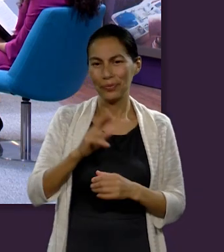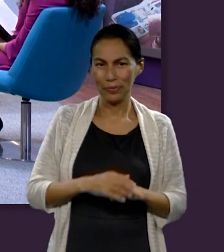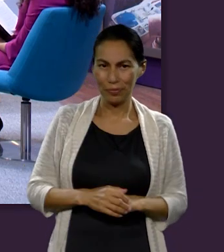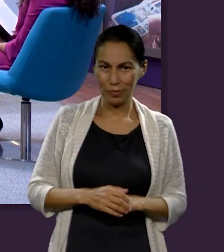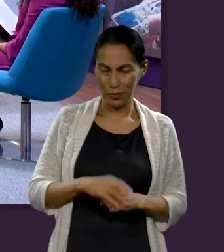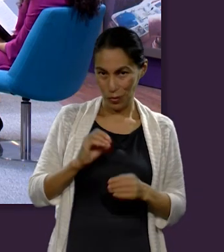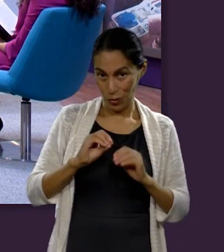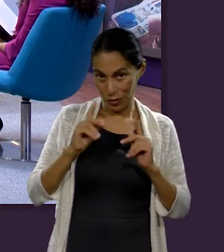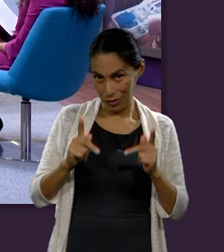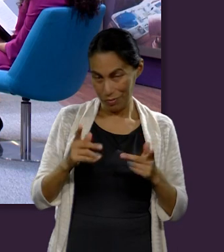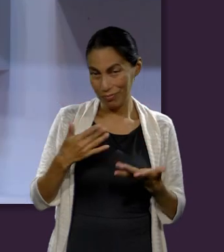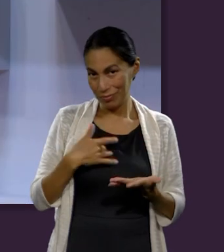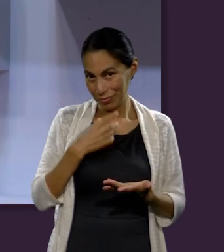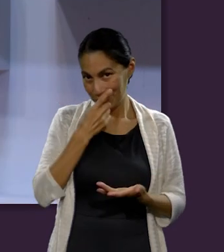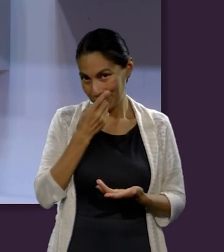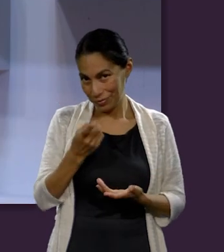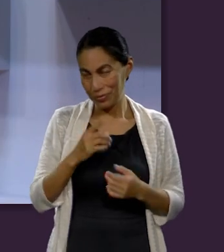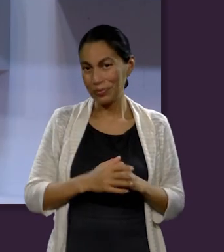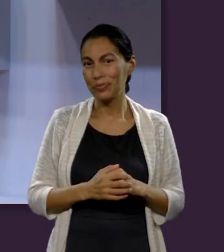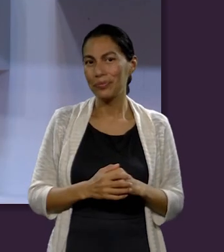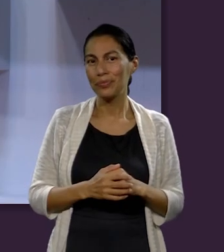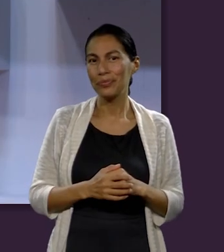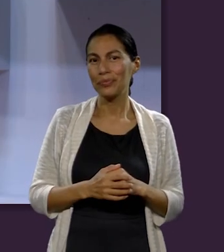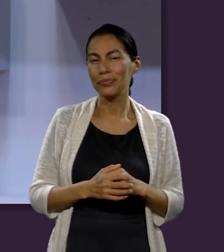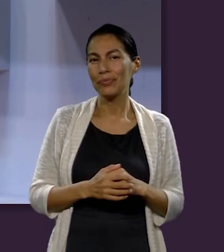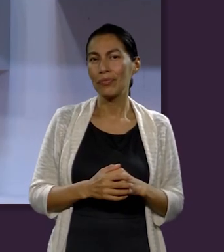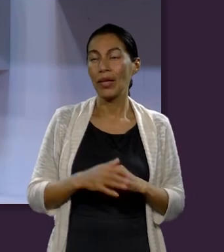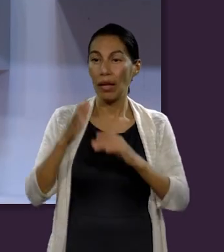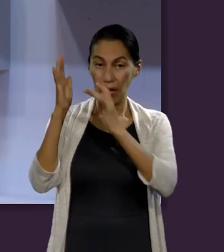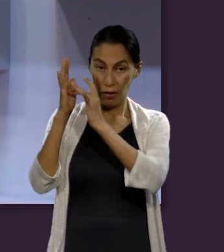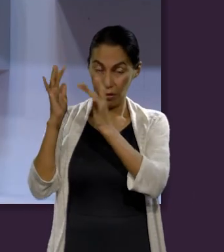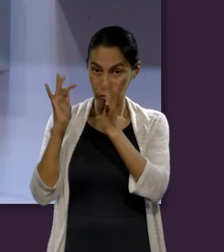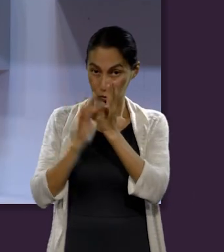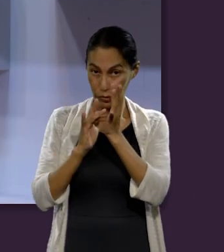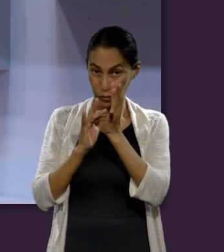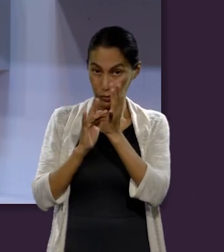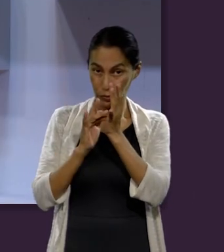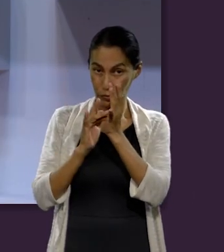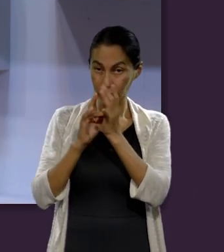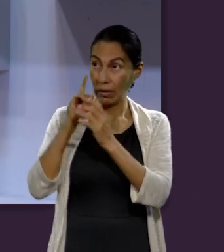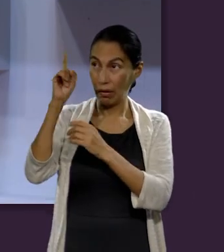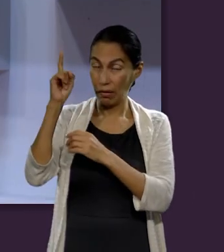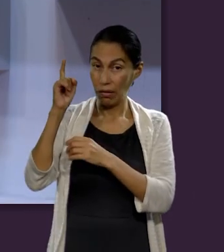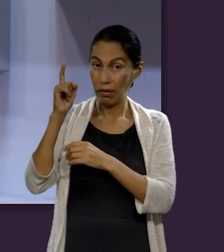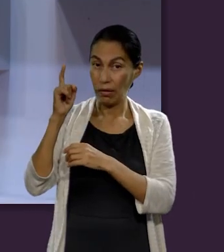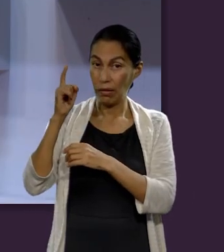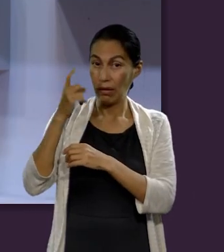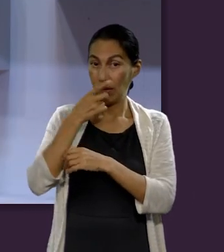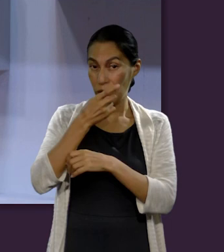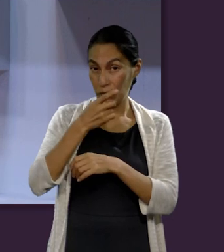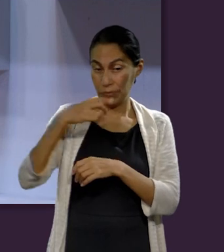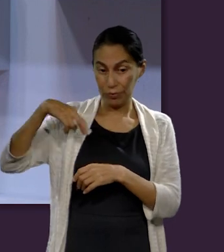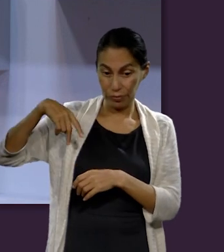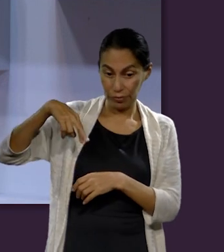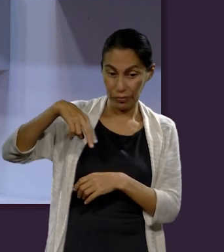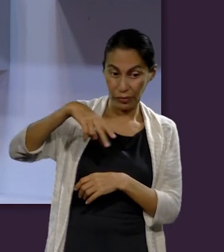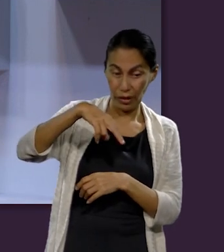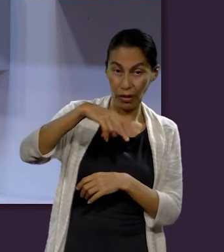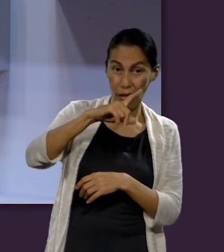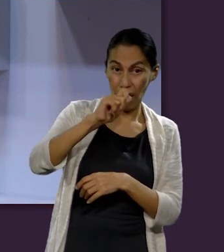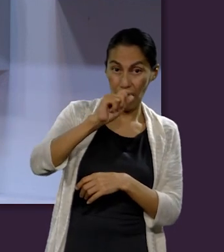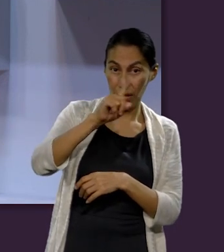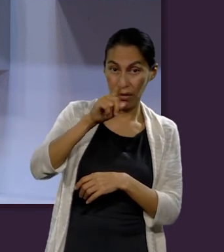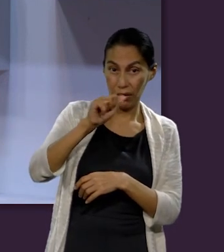y para cerrar yo quiero volver a mencionar las palabras de Jesús cuando iba